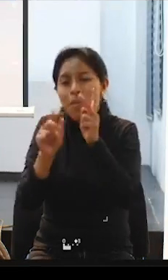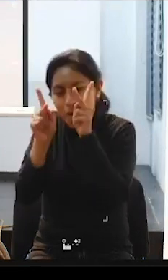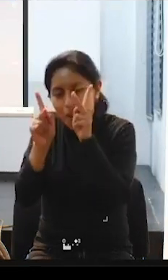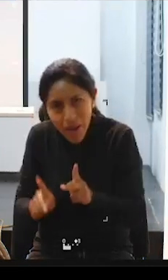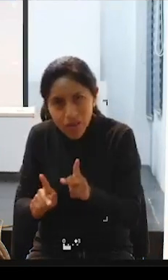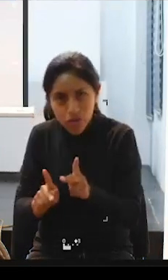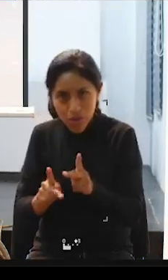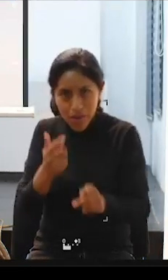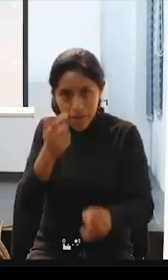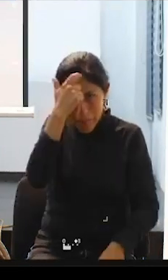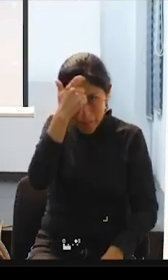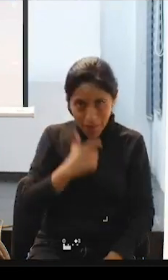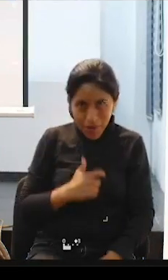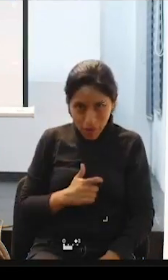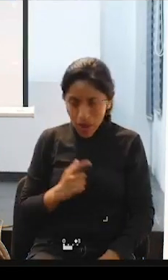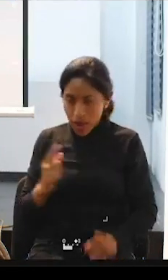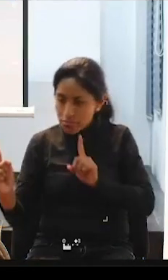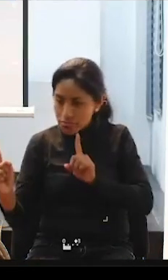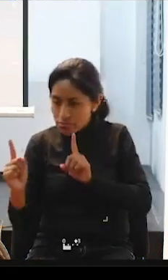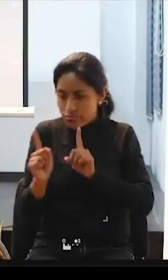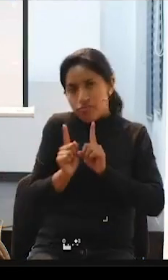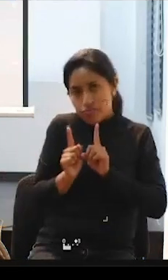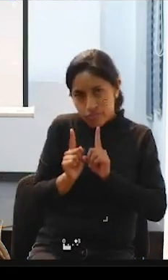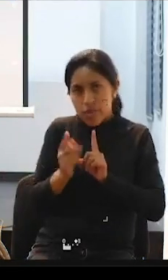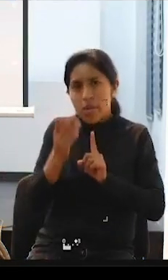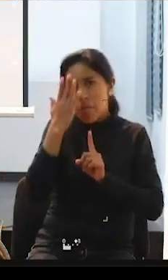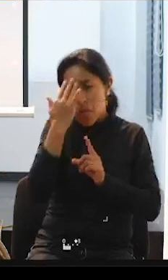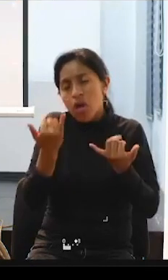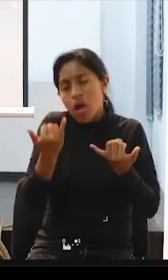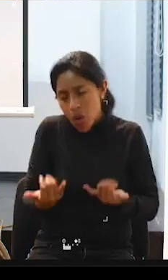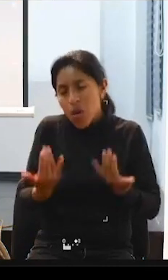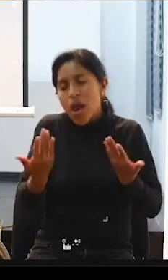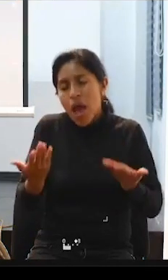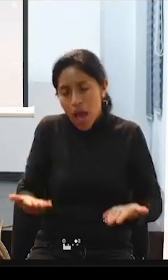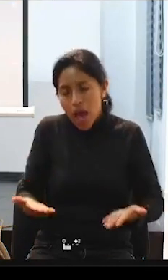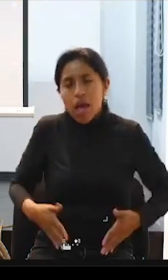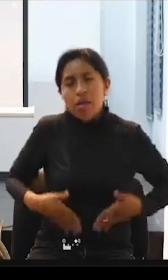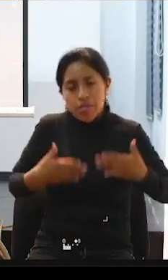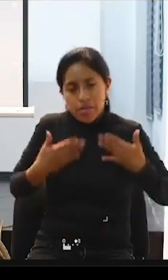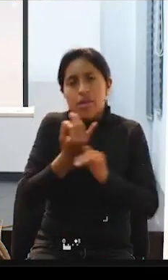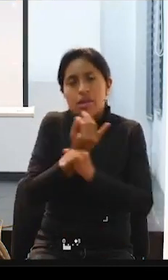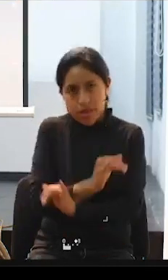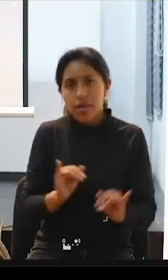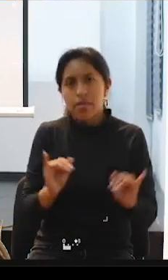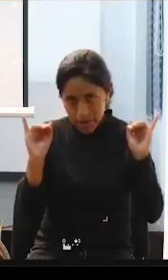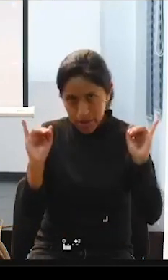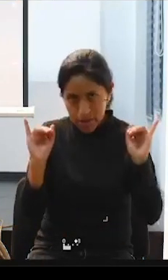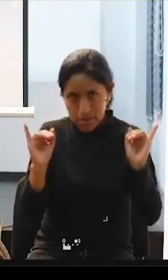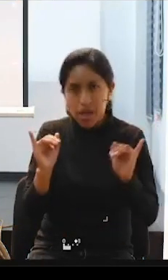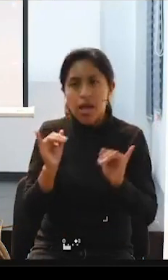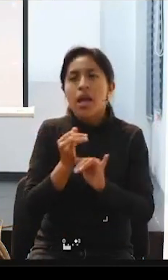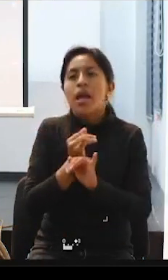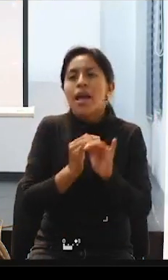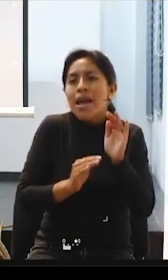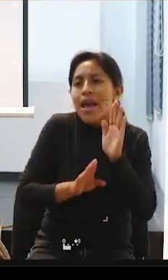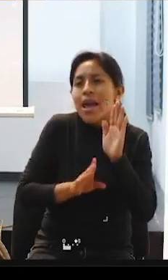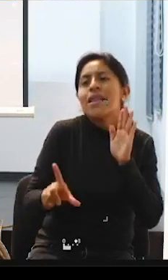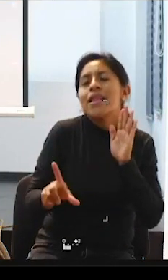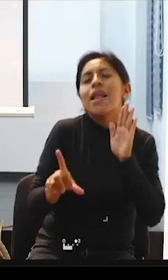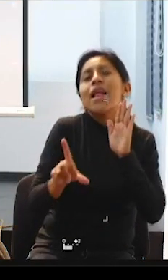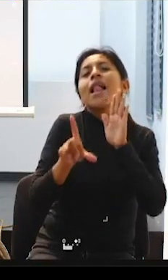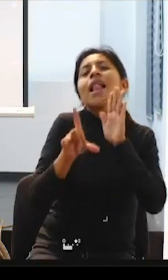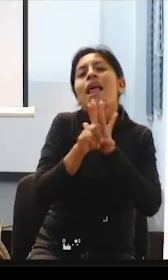de momento lo que hay es la ley de dependencia y la ley de dependencia habla de cuidados y nuestras